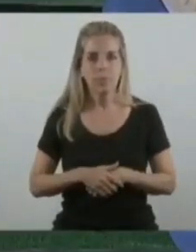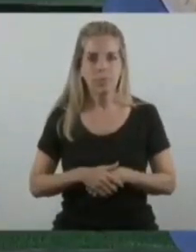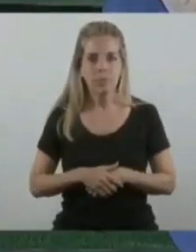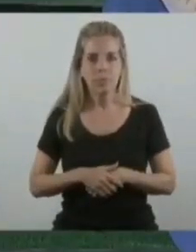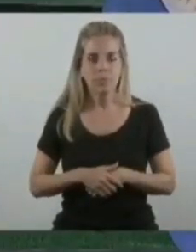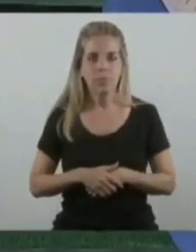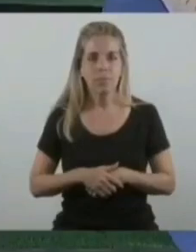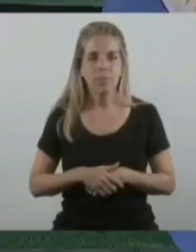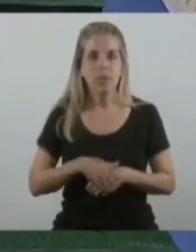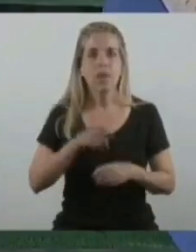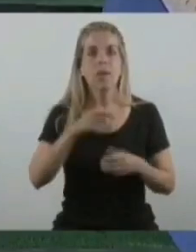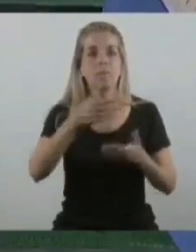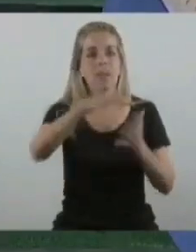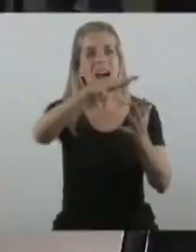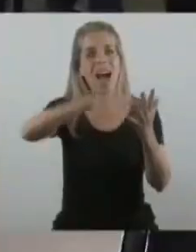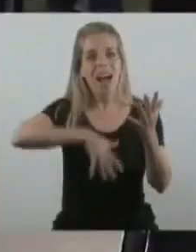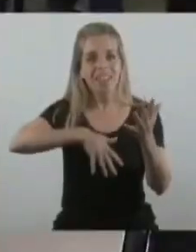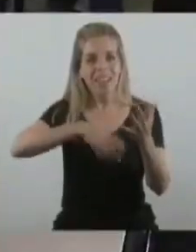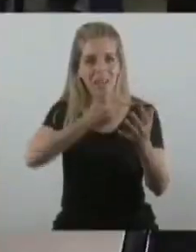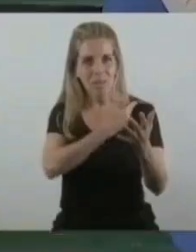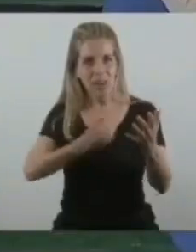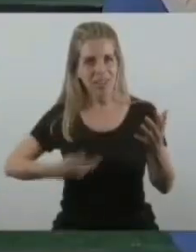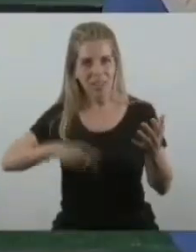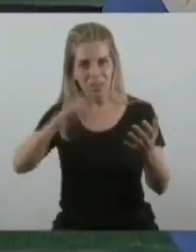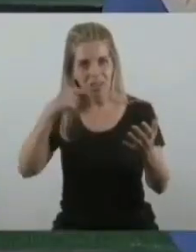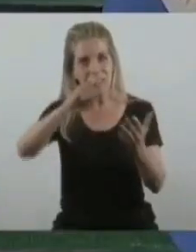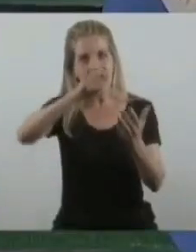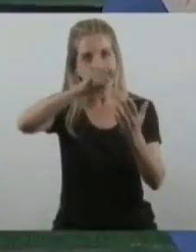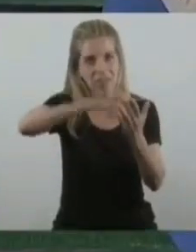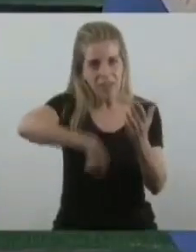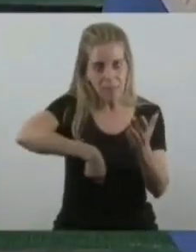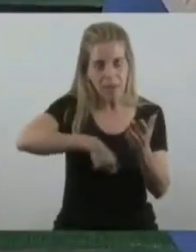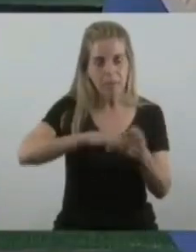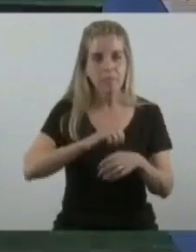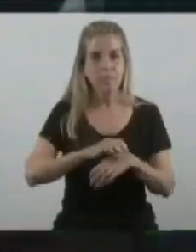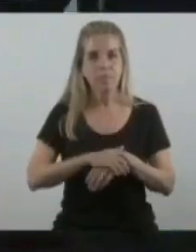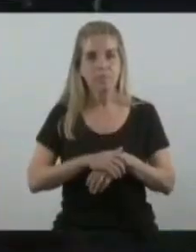Firma el acta el señor Presidente de la Nación.